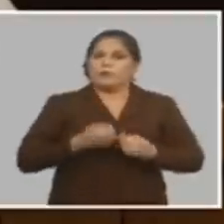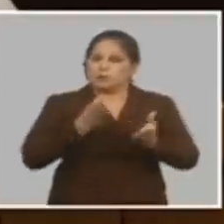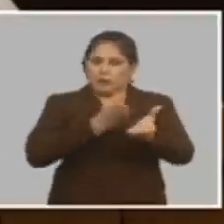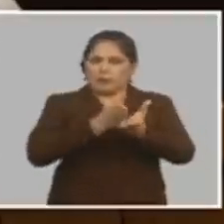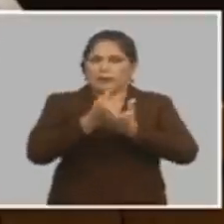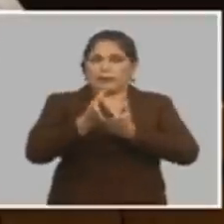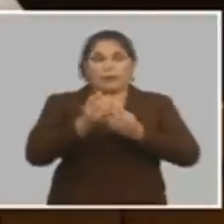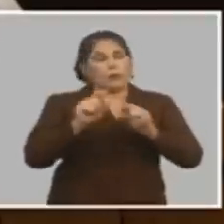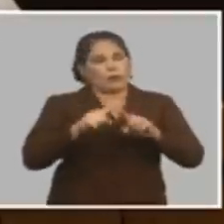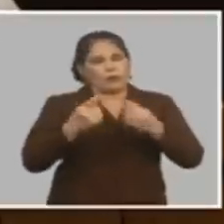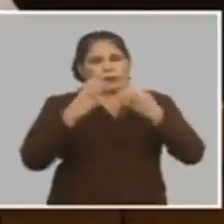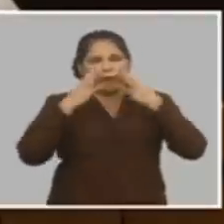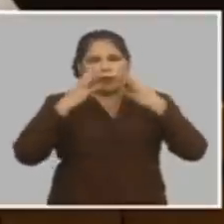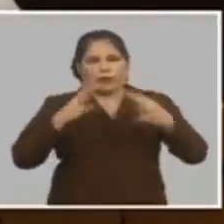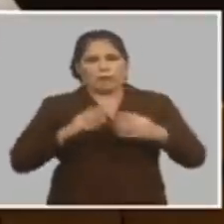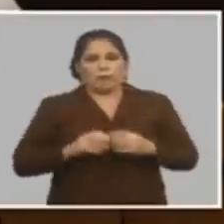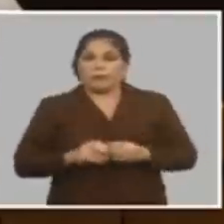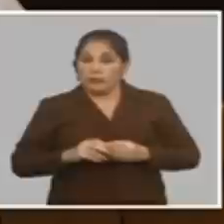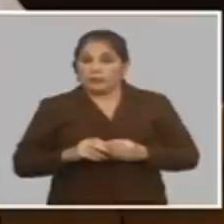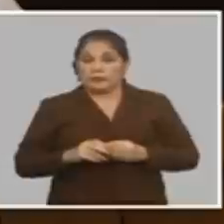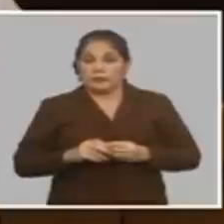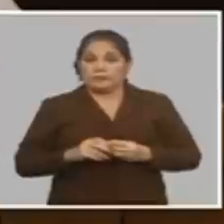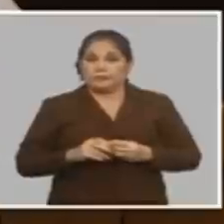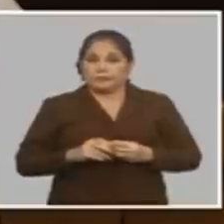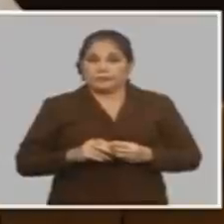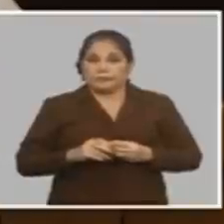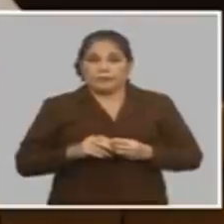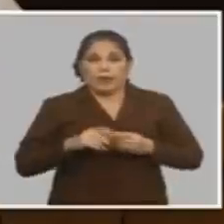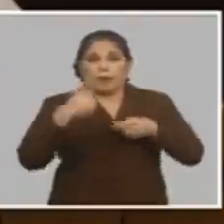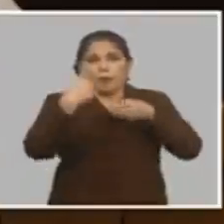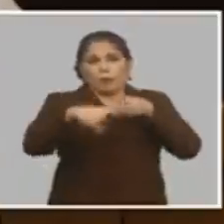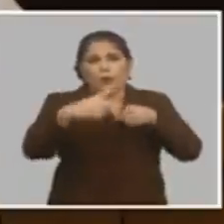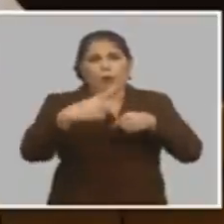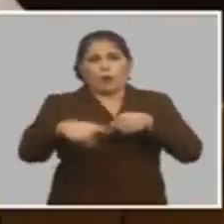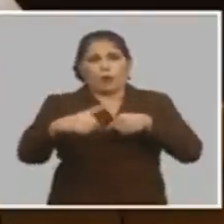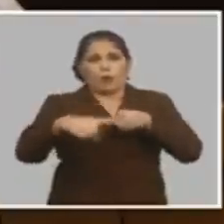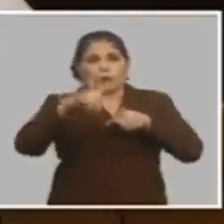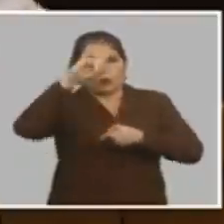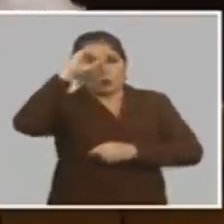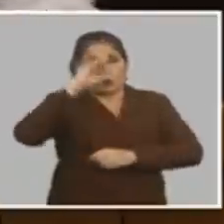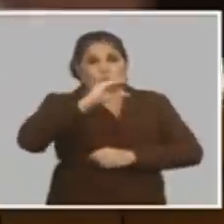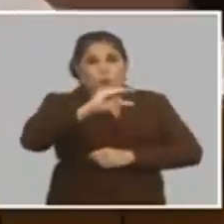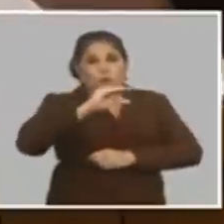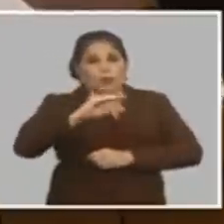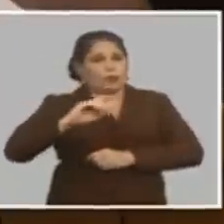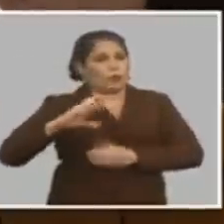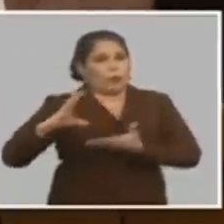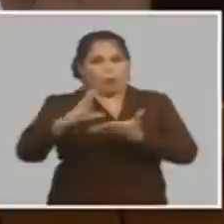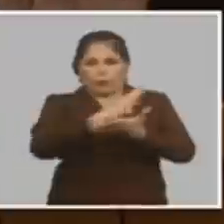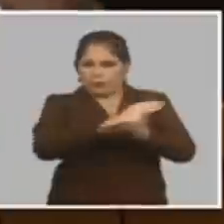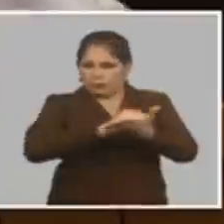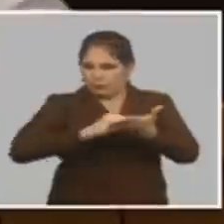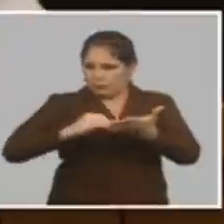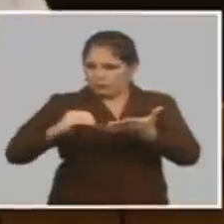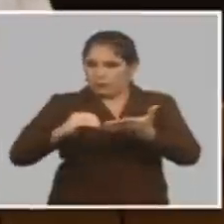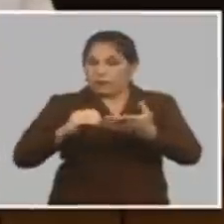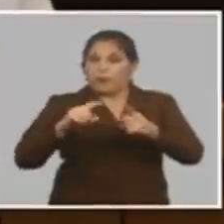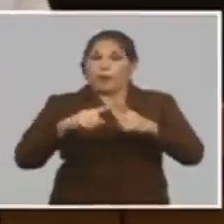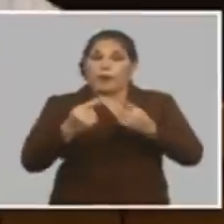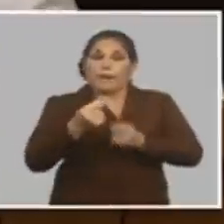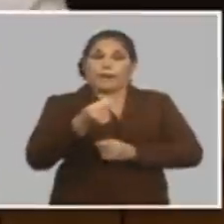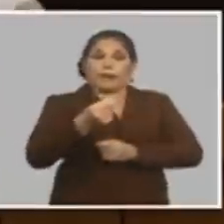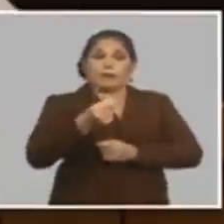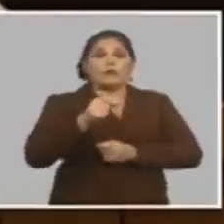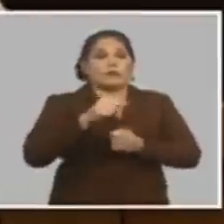por su importancia hay productos que tienen subsidios total por tanto los